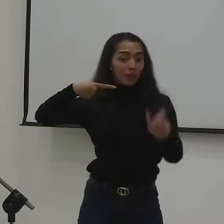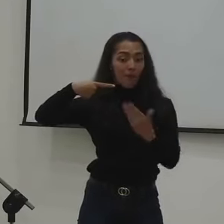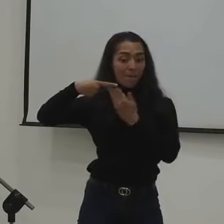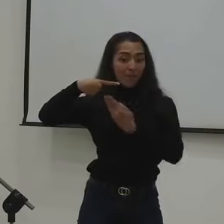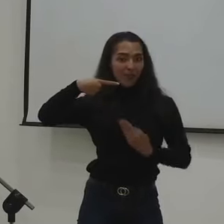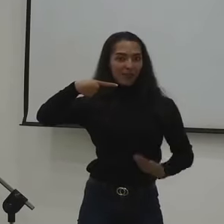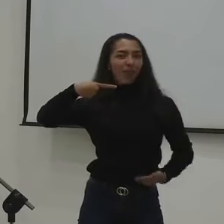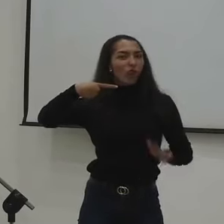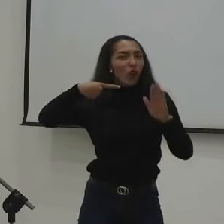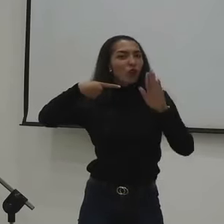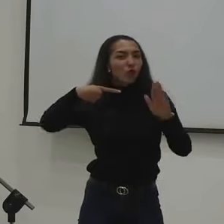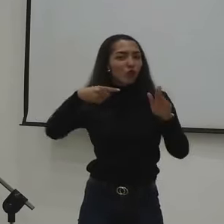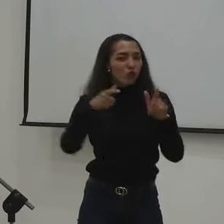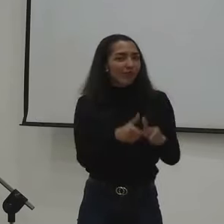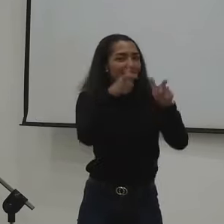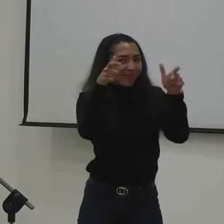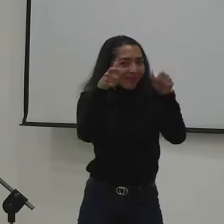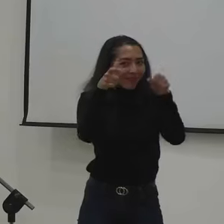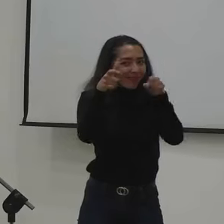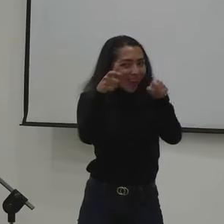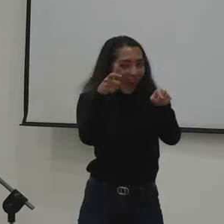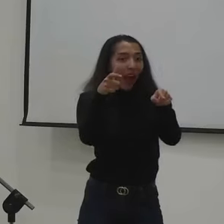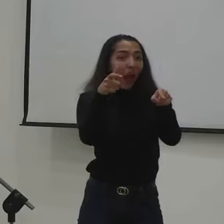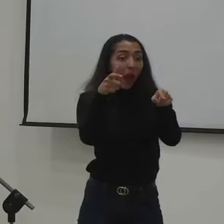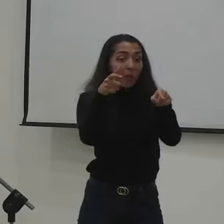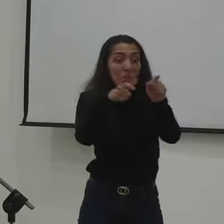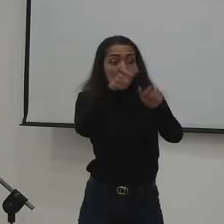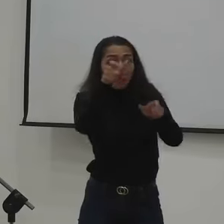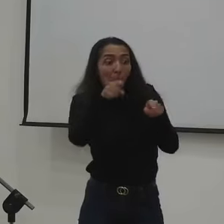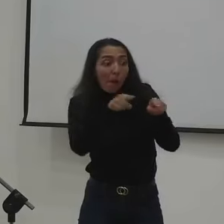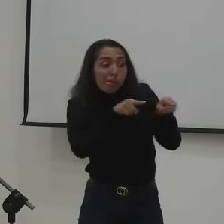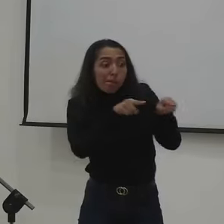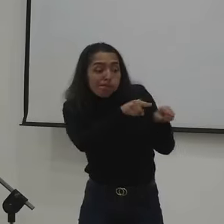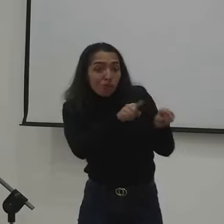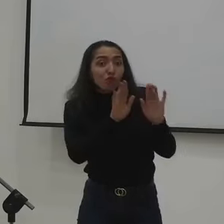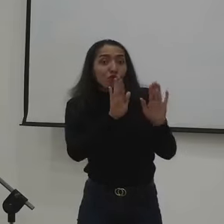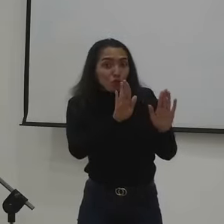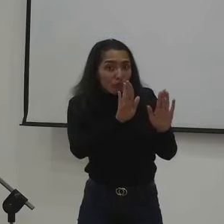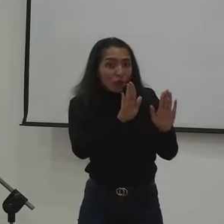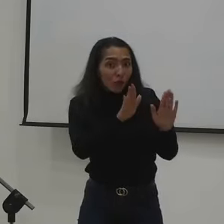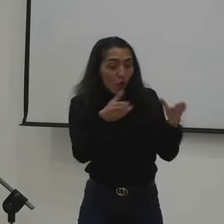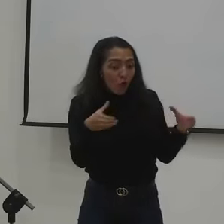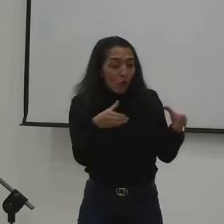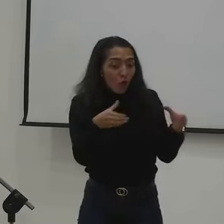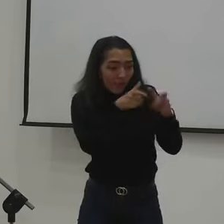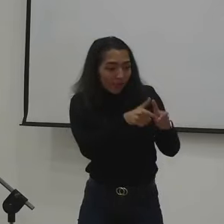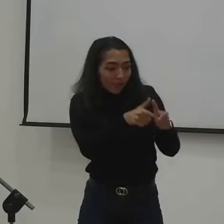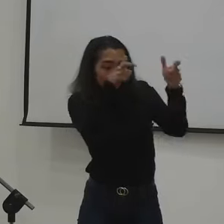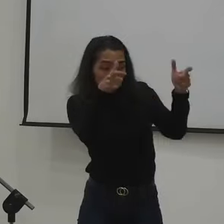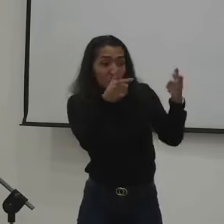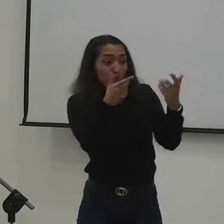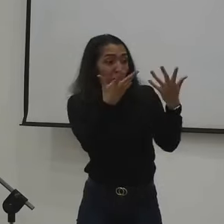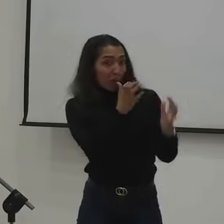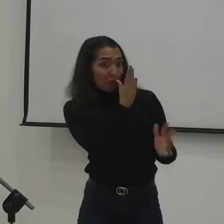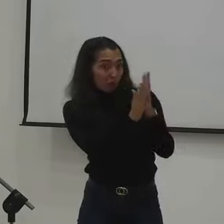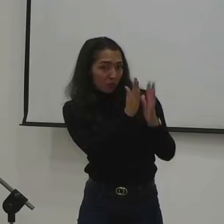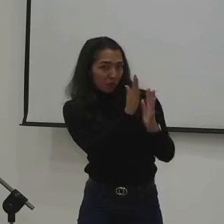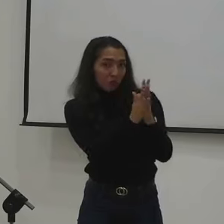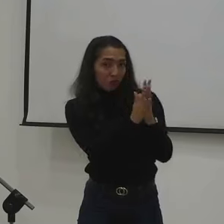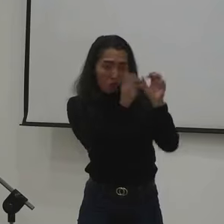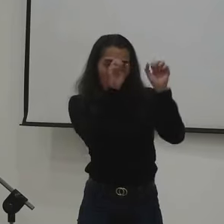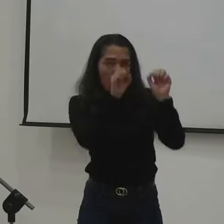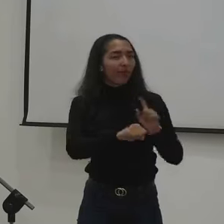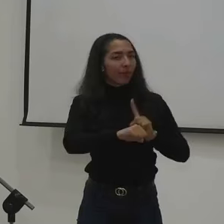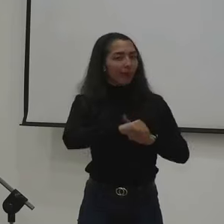Séptima de Cámara, el doctor Juan Diego Echavarria, y a los demás congresistas, si quieren intervenir por un espacio corto entre uno y dos minutos. Muchas